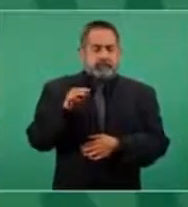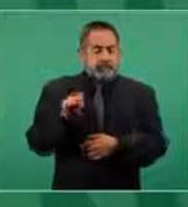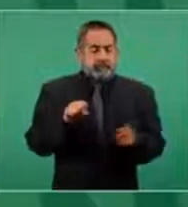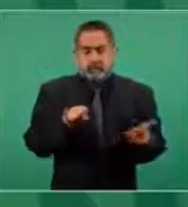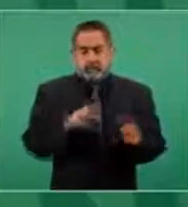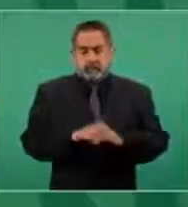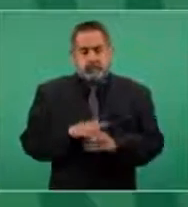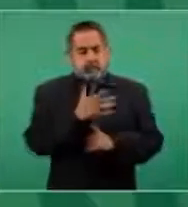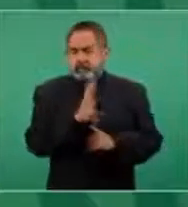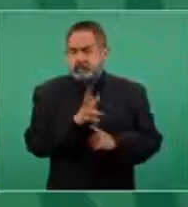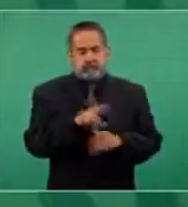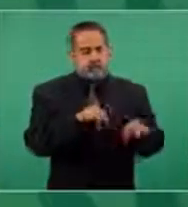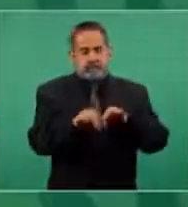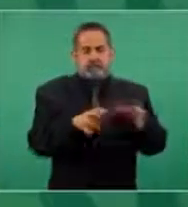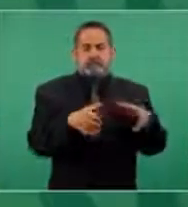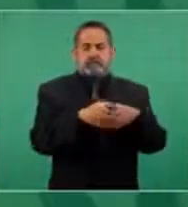trabajador.